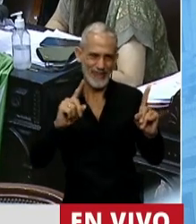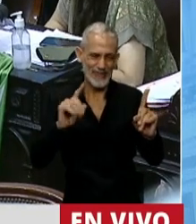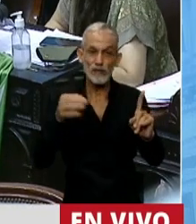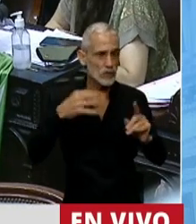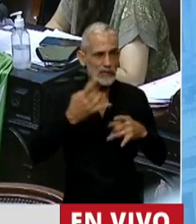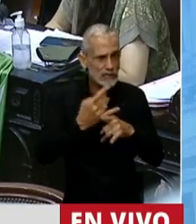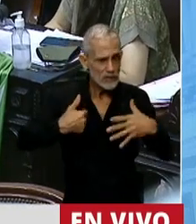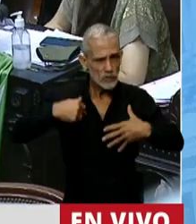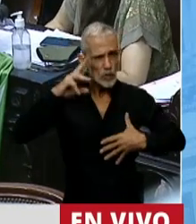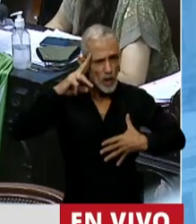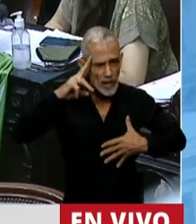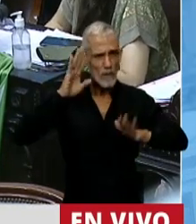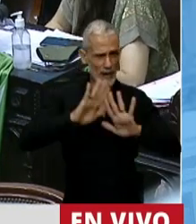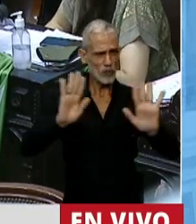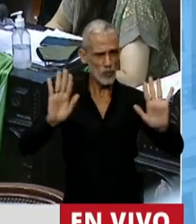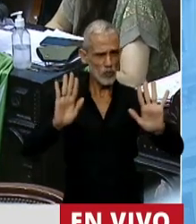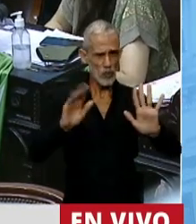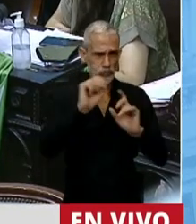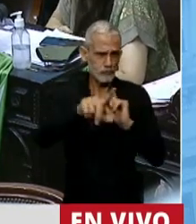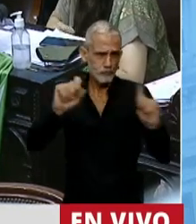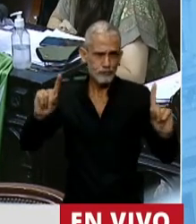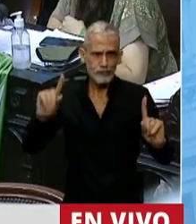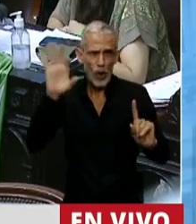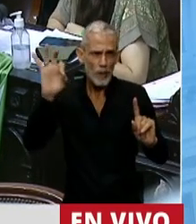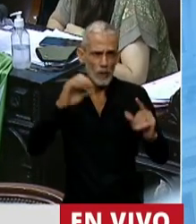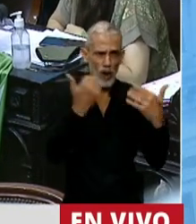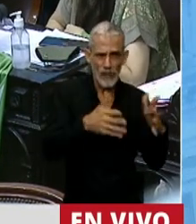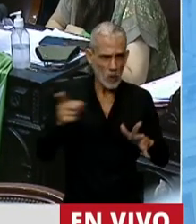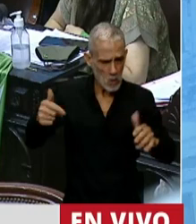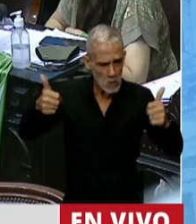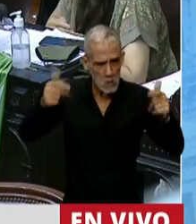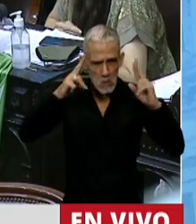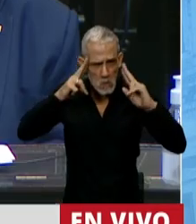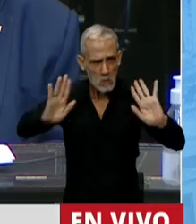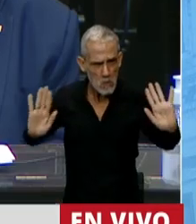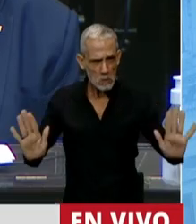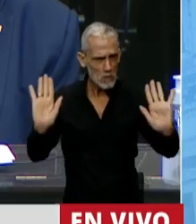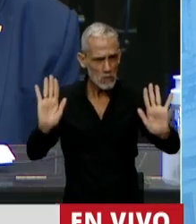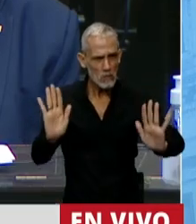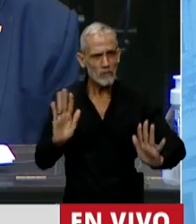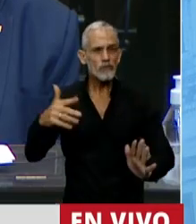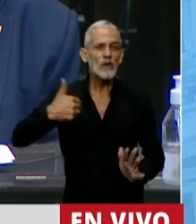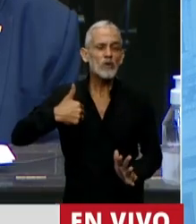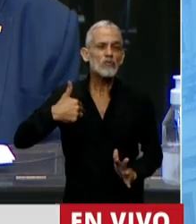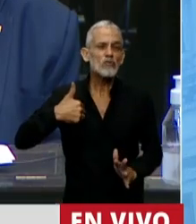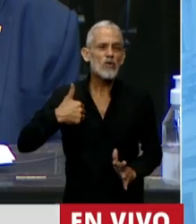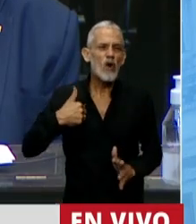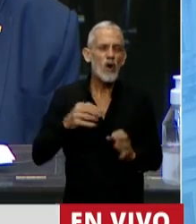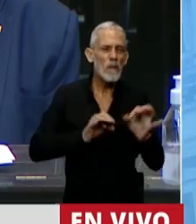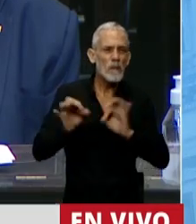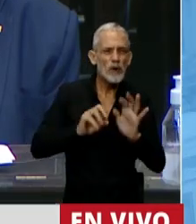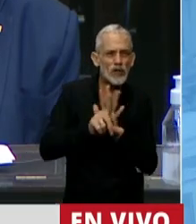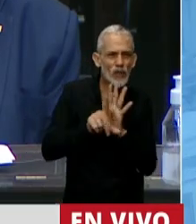respeto y de la grandeza que cada posición puede tener. Pero, señor presidente, es un proyecto